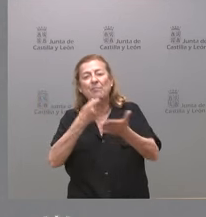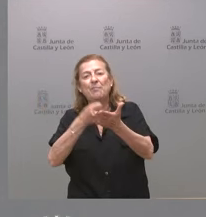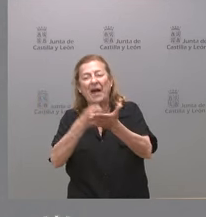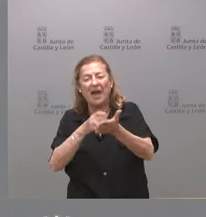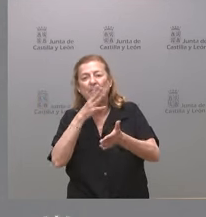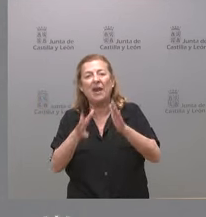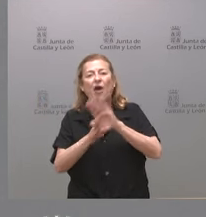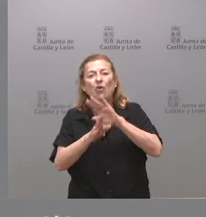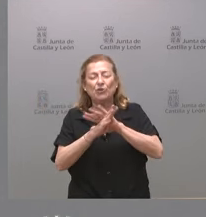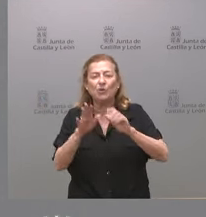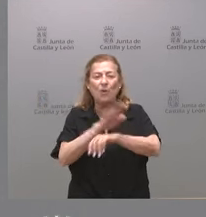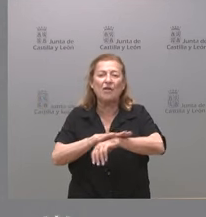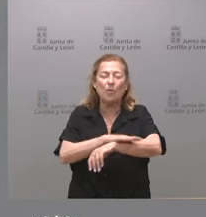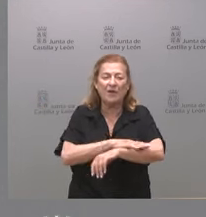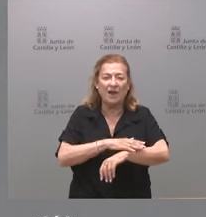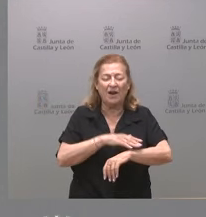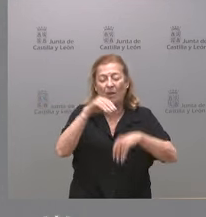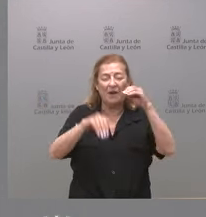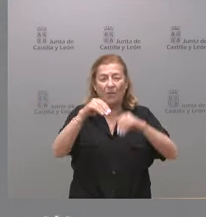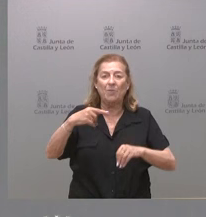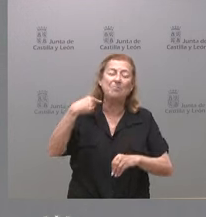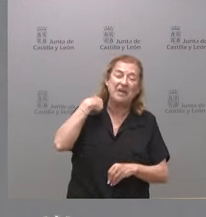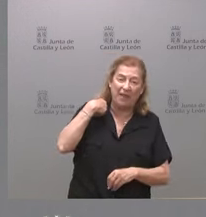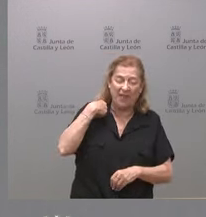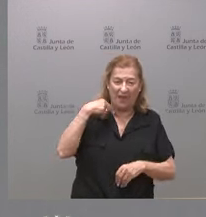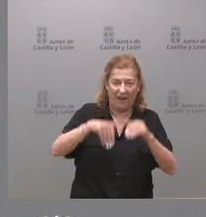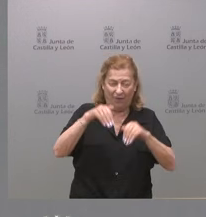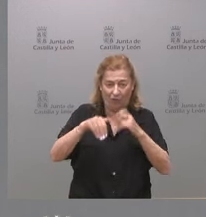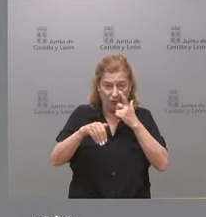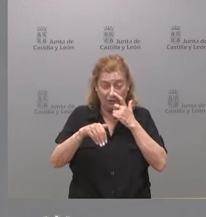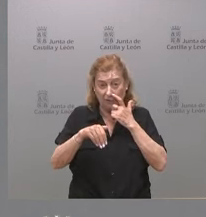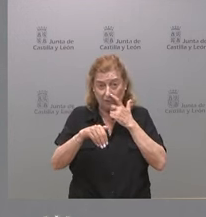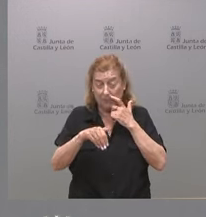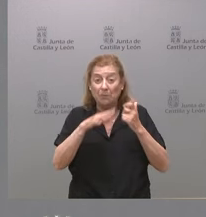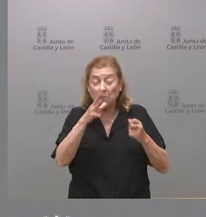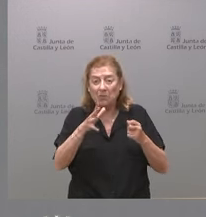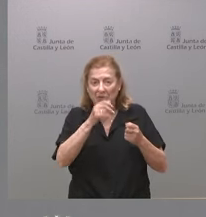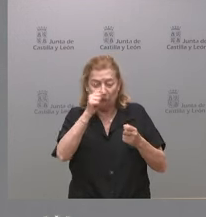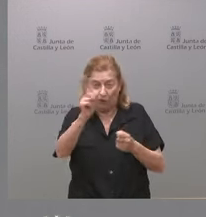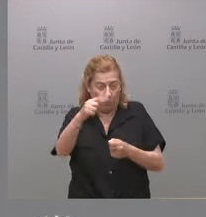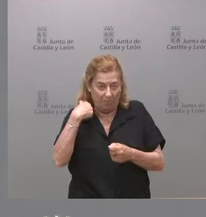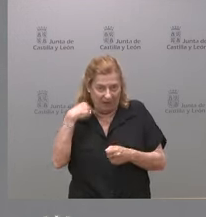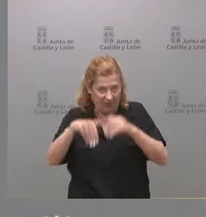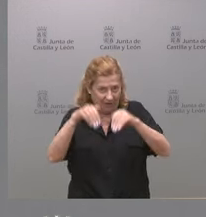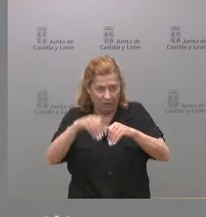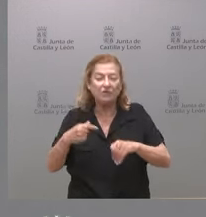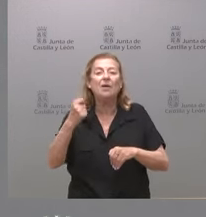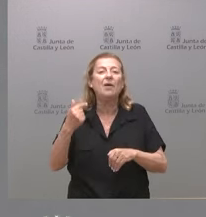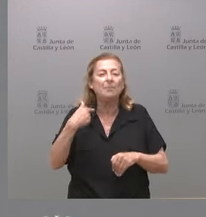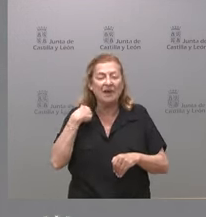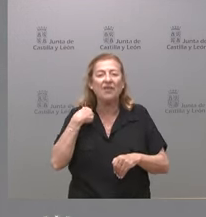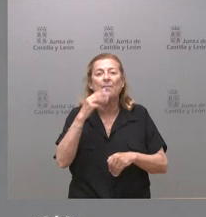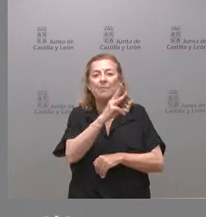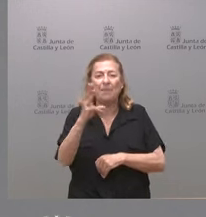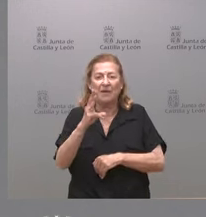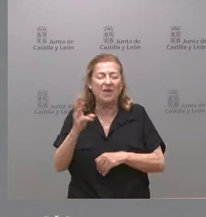aquel partido que perdió las elecciones porque en el caso de la provincia de ILEON el partido socialista no perdió las elecciones las perdió el partido popular y